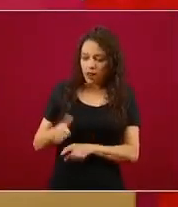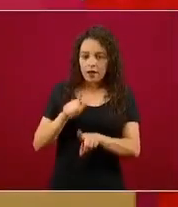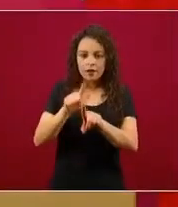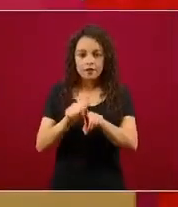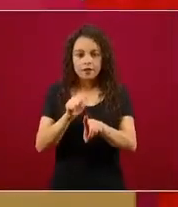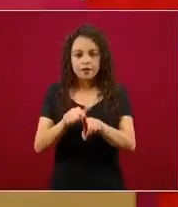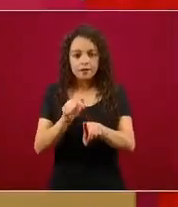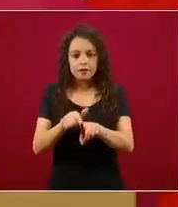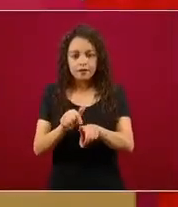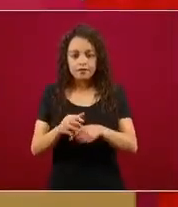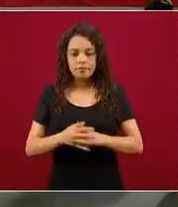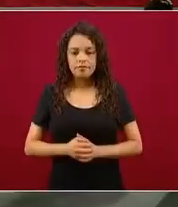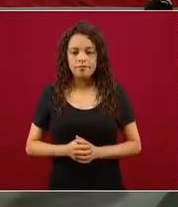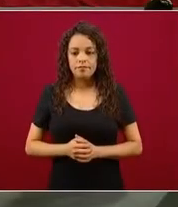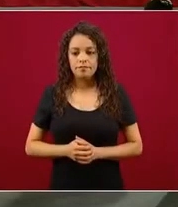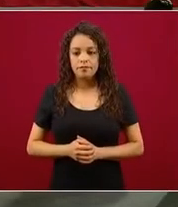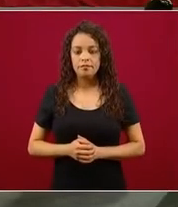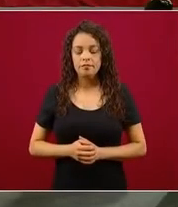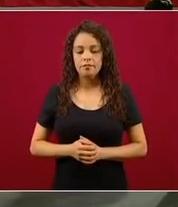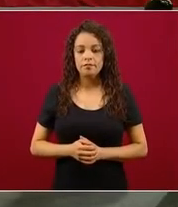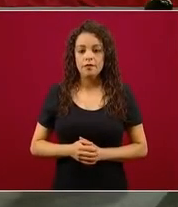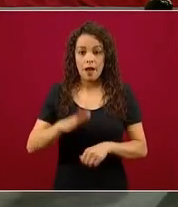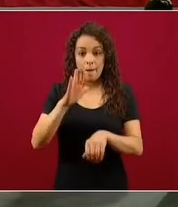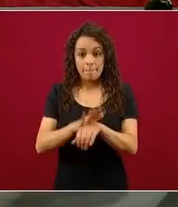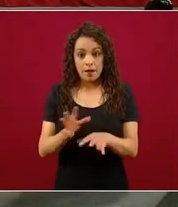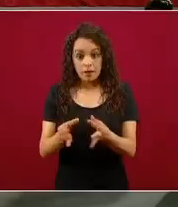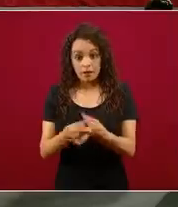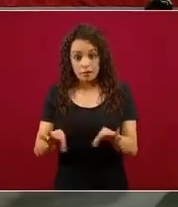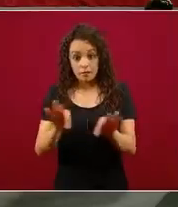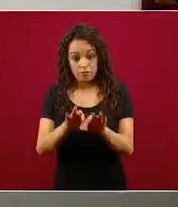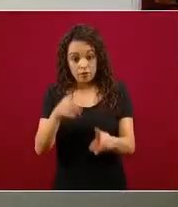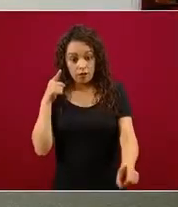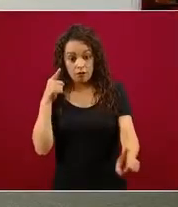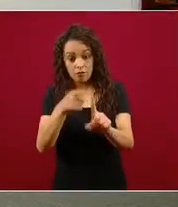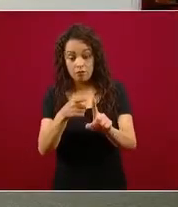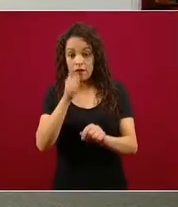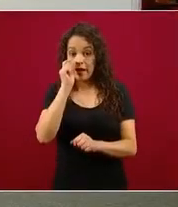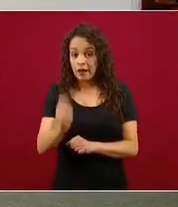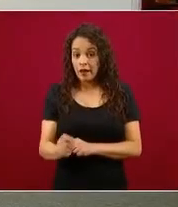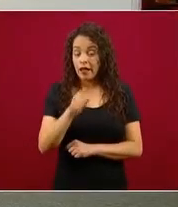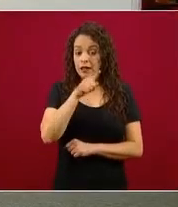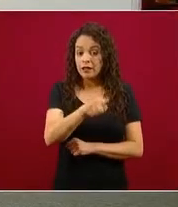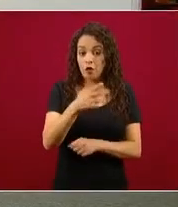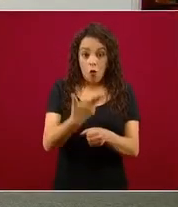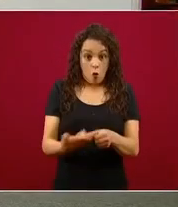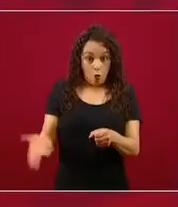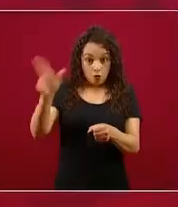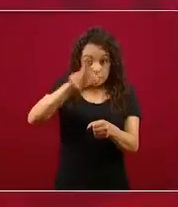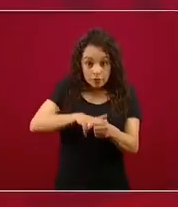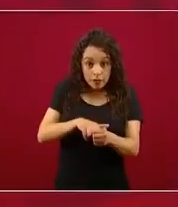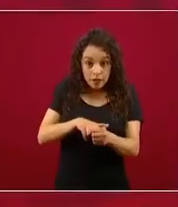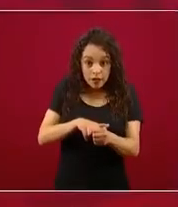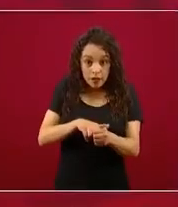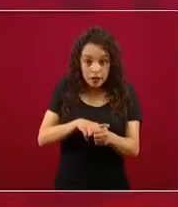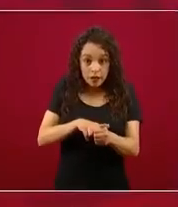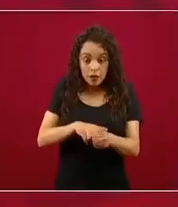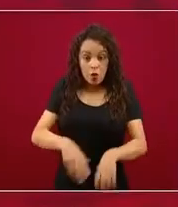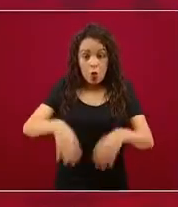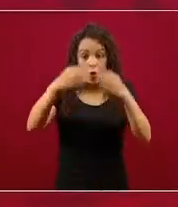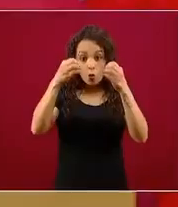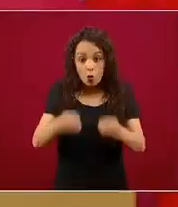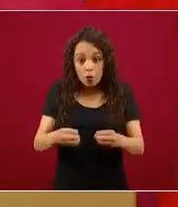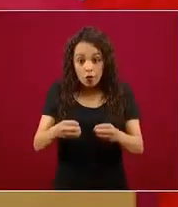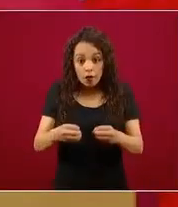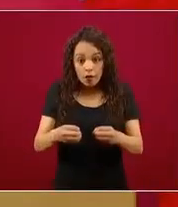no le dábamos tanto peso al tema de la ocupación hospitalaria. Y dado que en la mayoría de los estados este